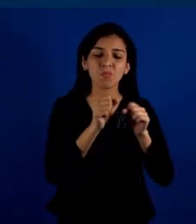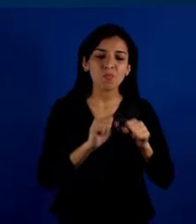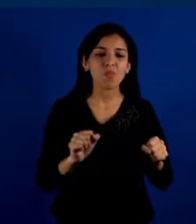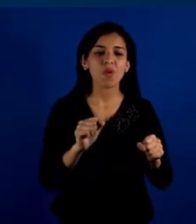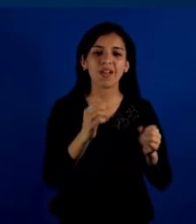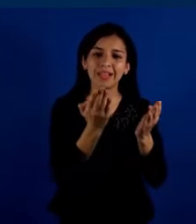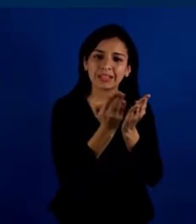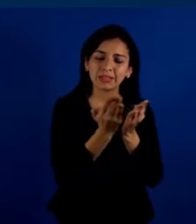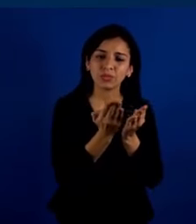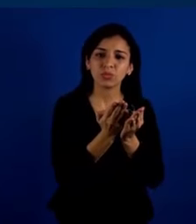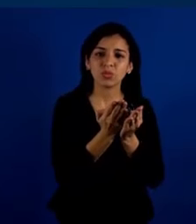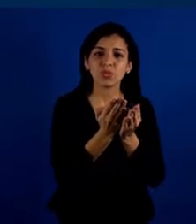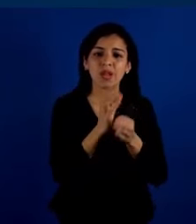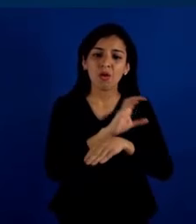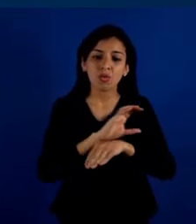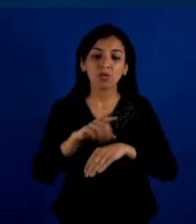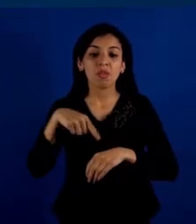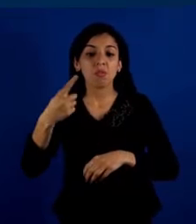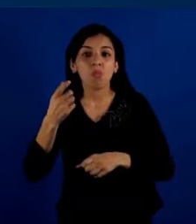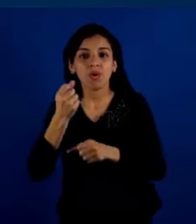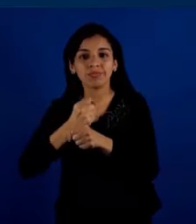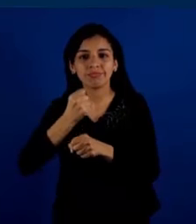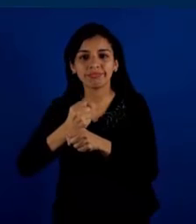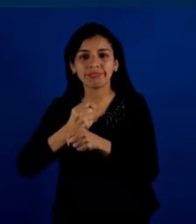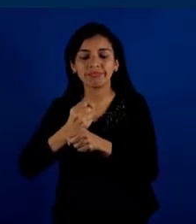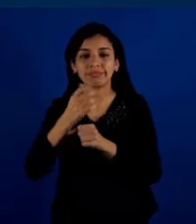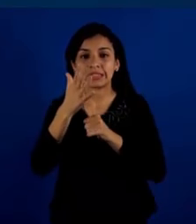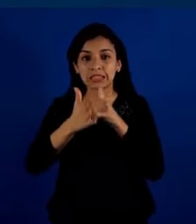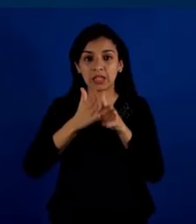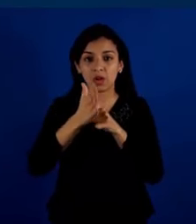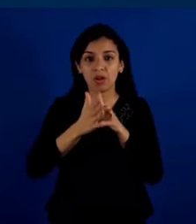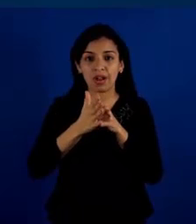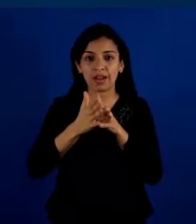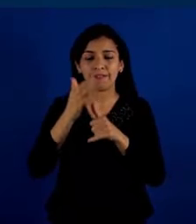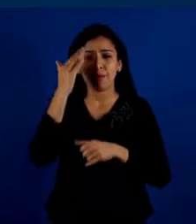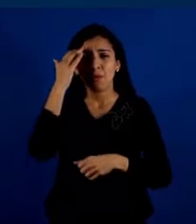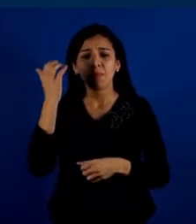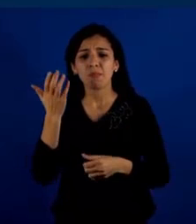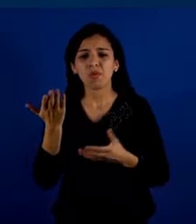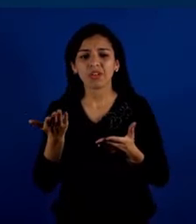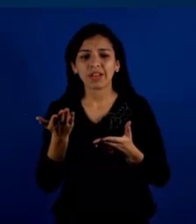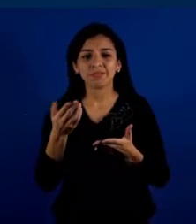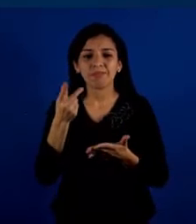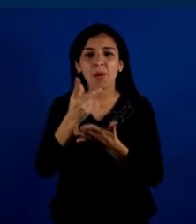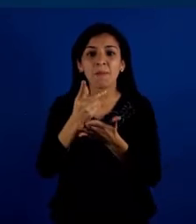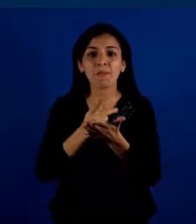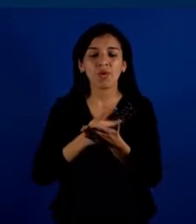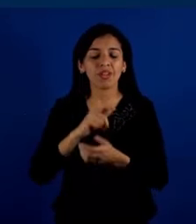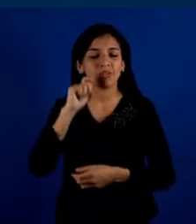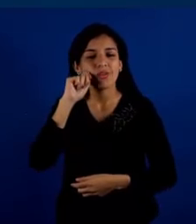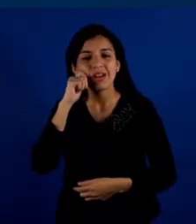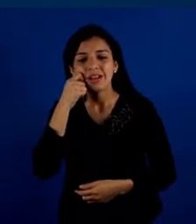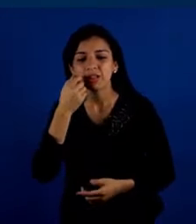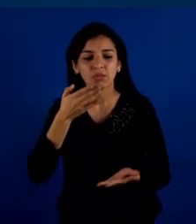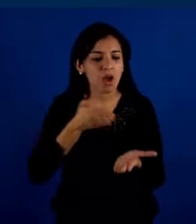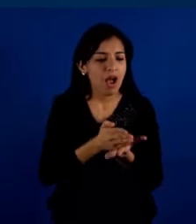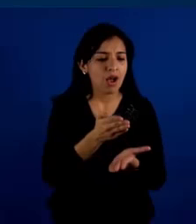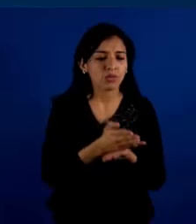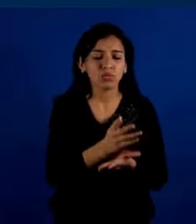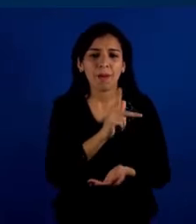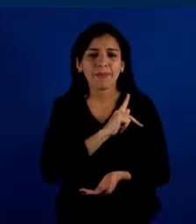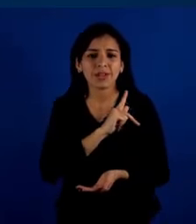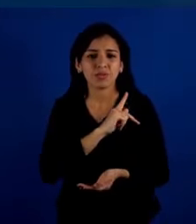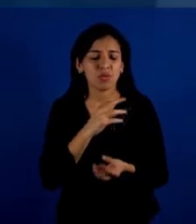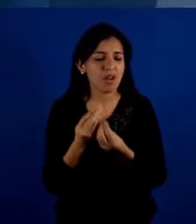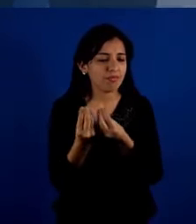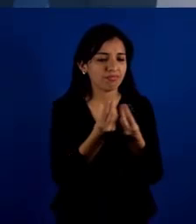califiquen, que estudien. Para poder trabajar en el centro de relevo es un buenísimo proyecto que ayuda a mucha